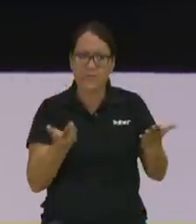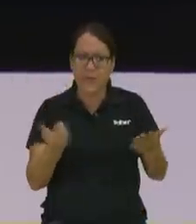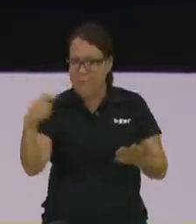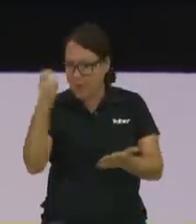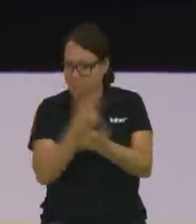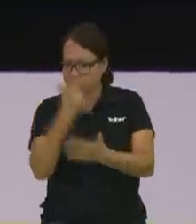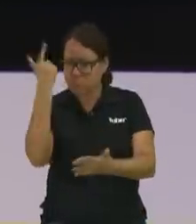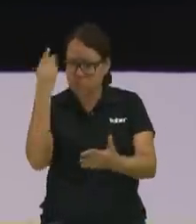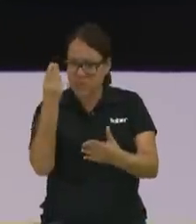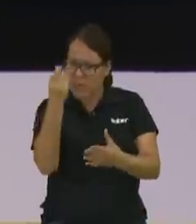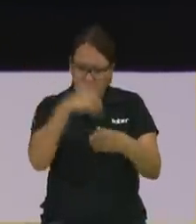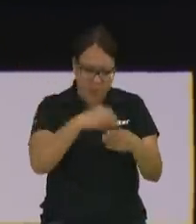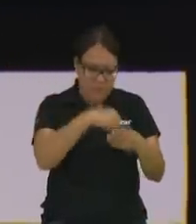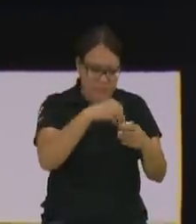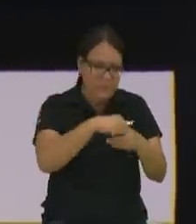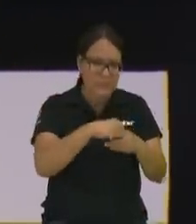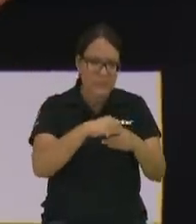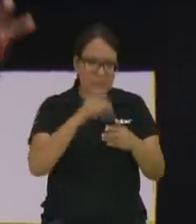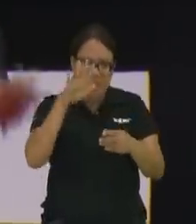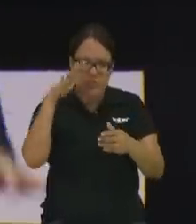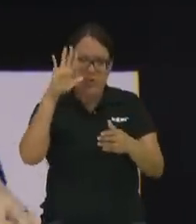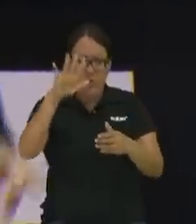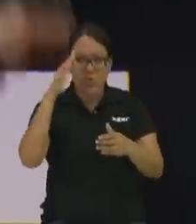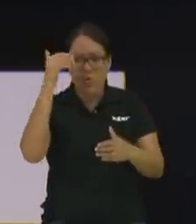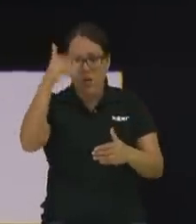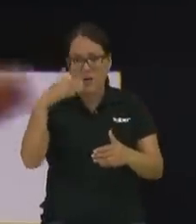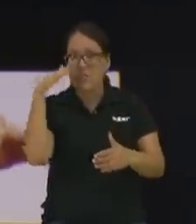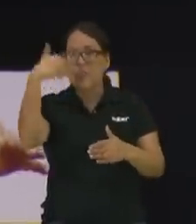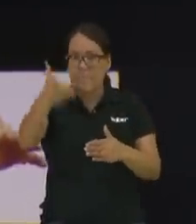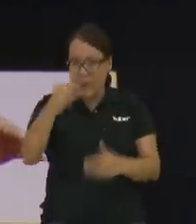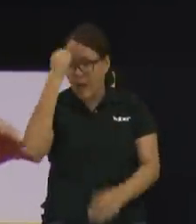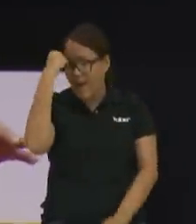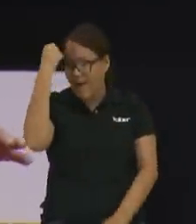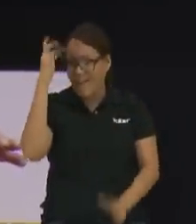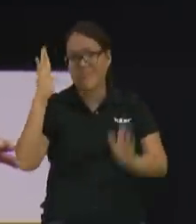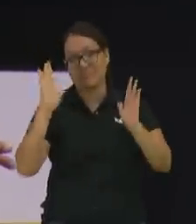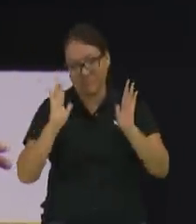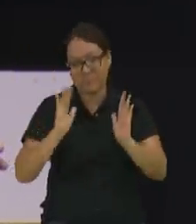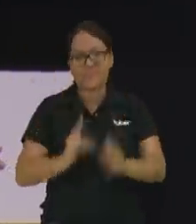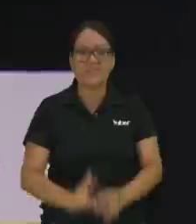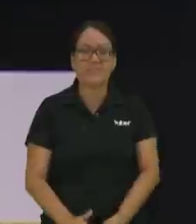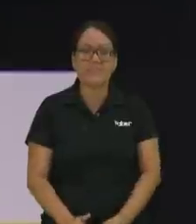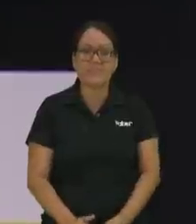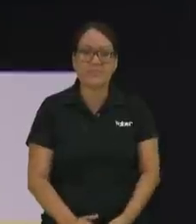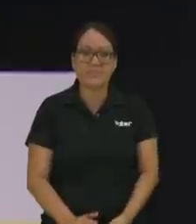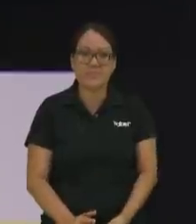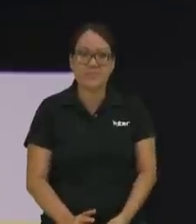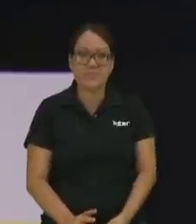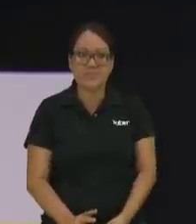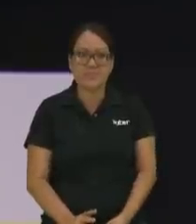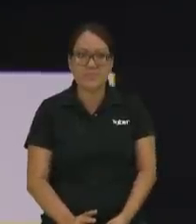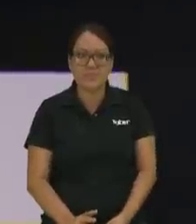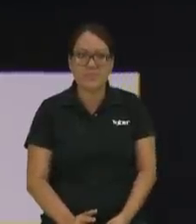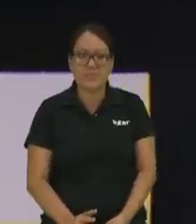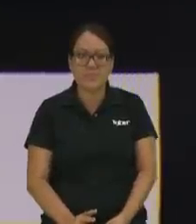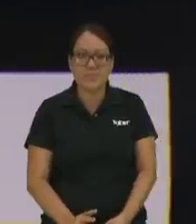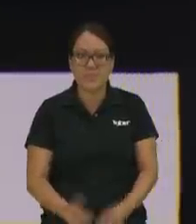universidad guarde guarde guarde ya van a ver en cinco años van a haber aprendido un montón y muchos de nosotros